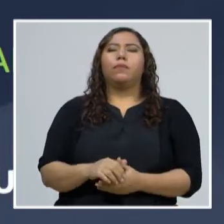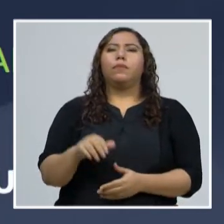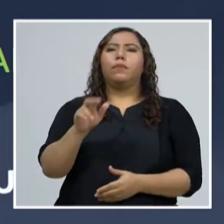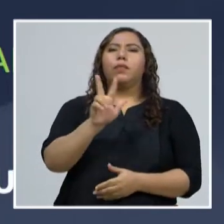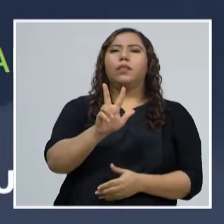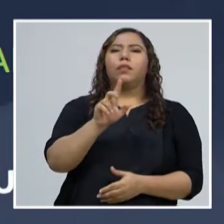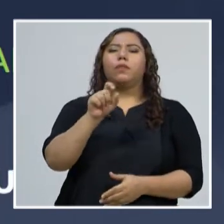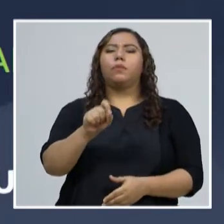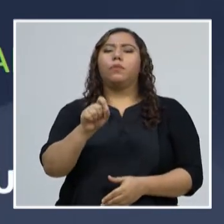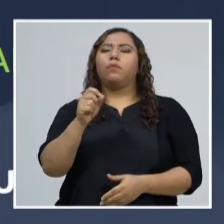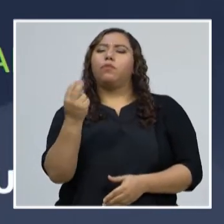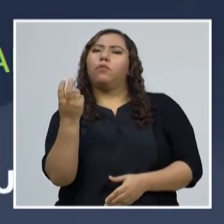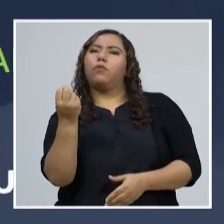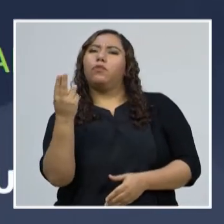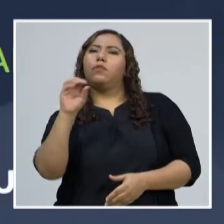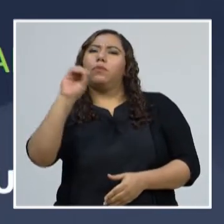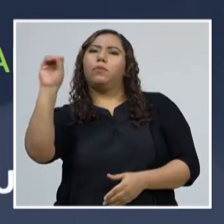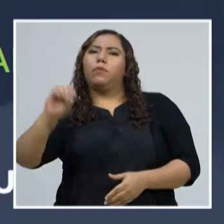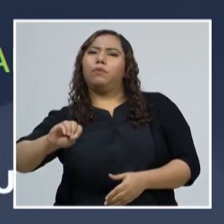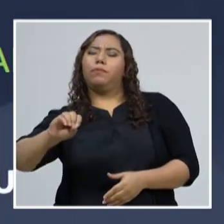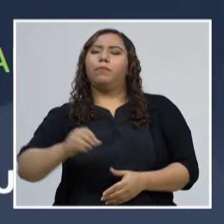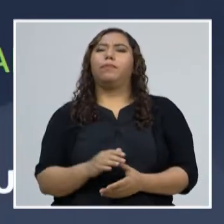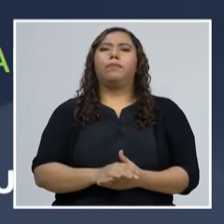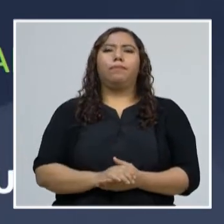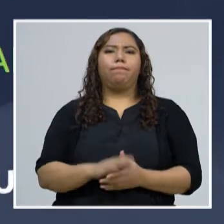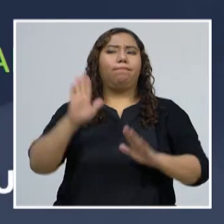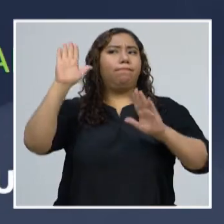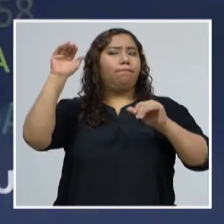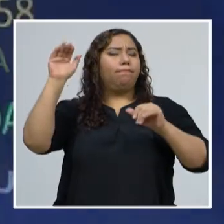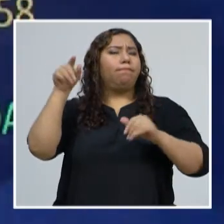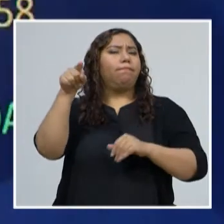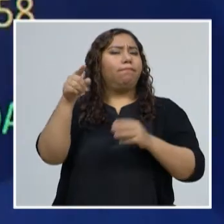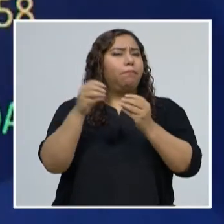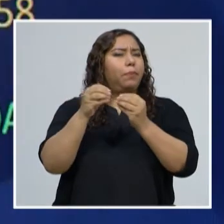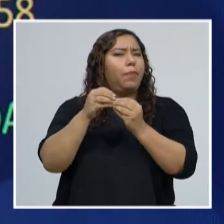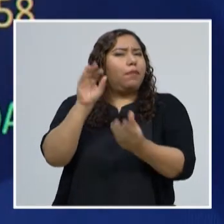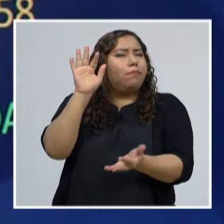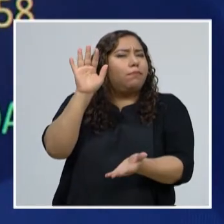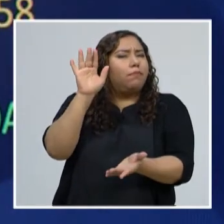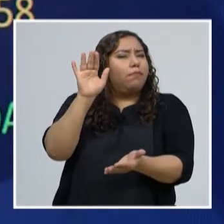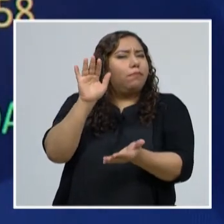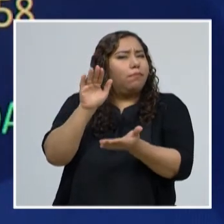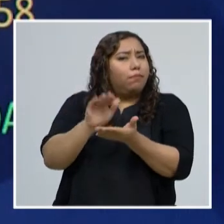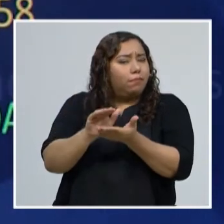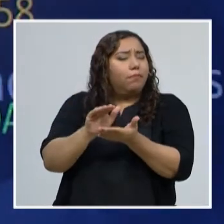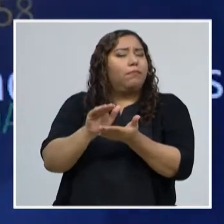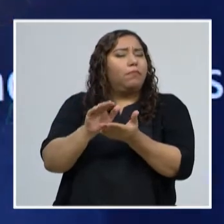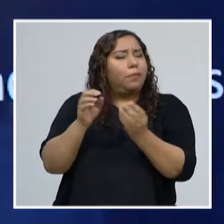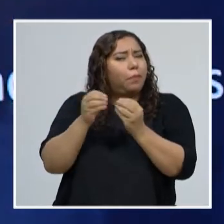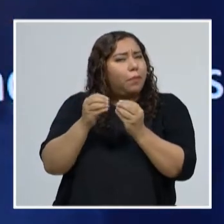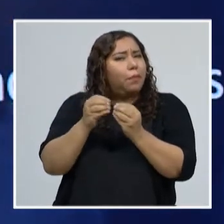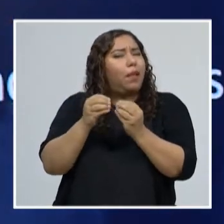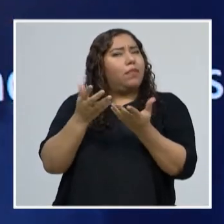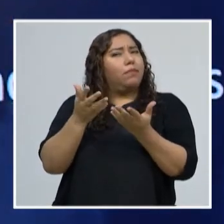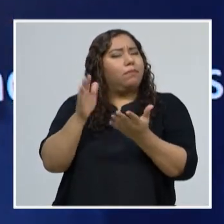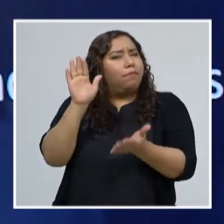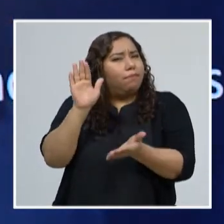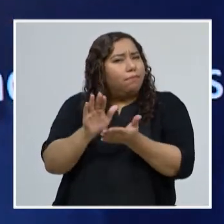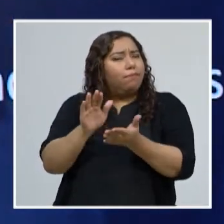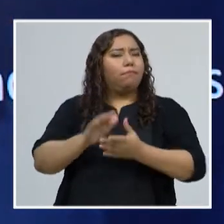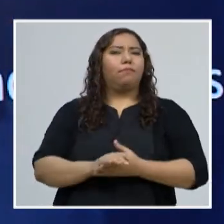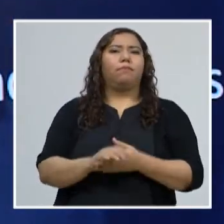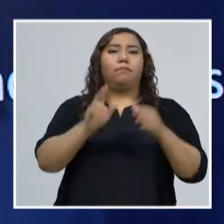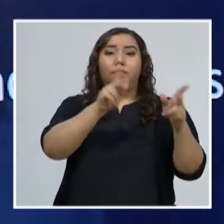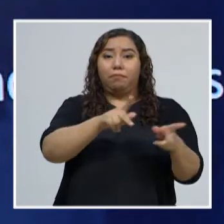.12%. Esperemos que esta tasa logremos bajarla aún más y que los recuperados sigan